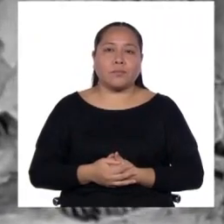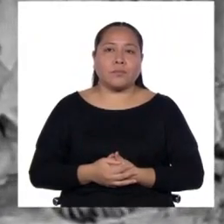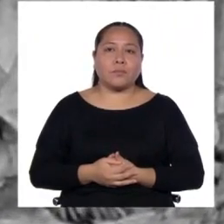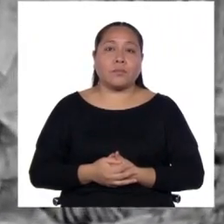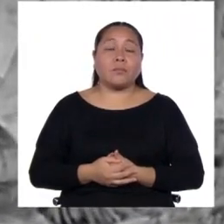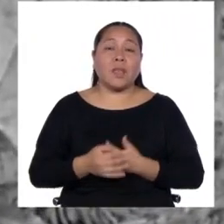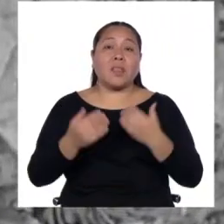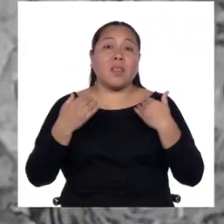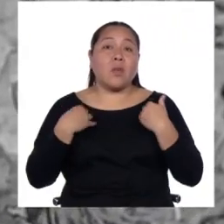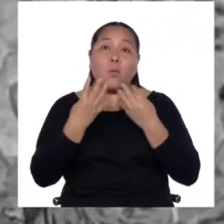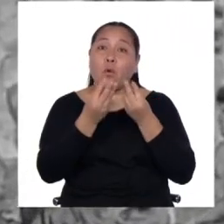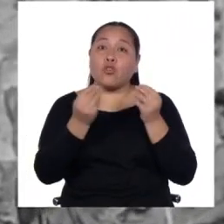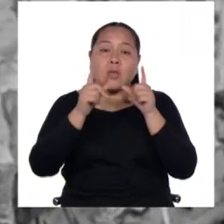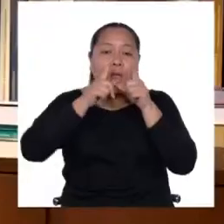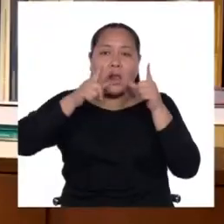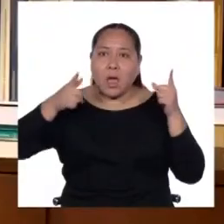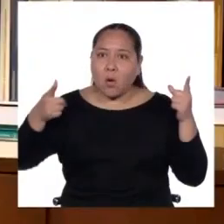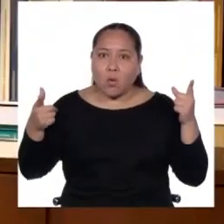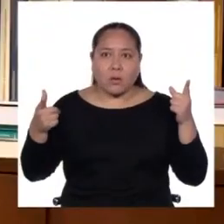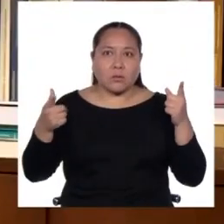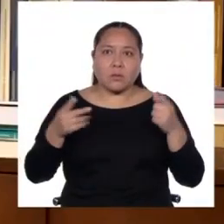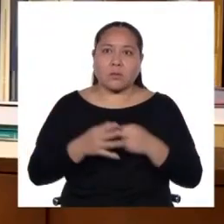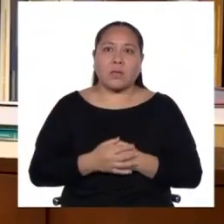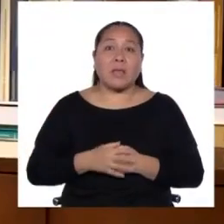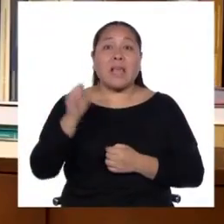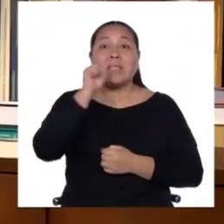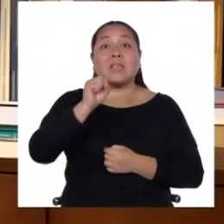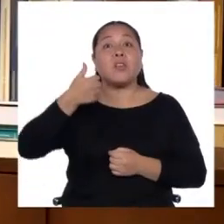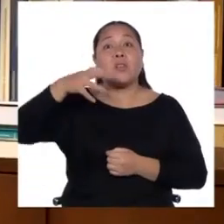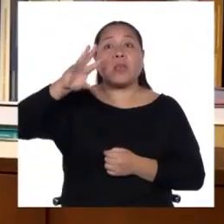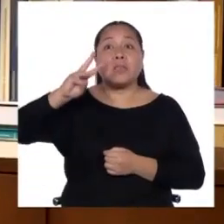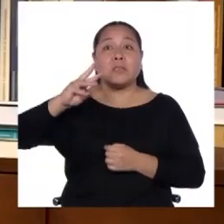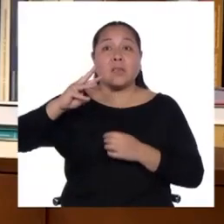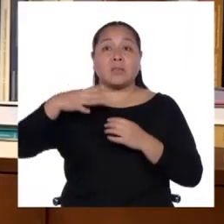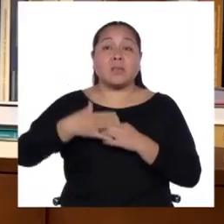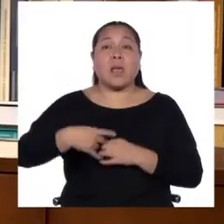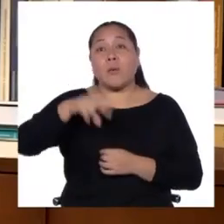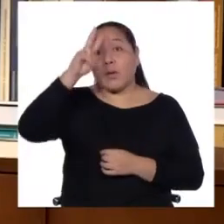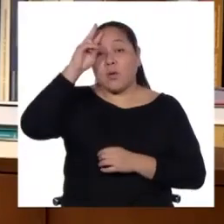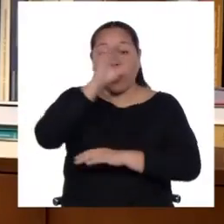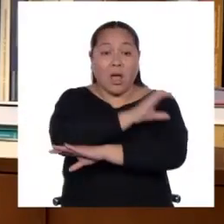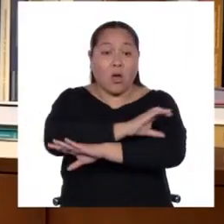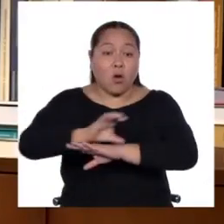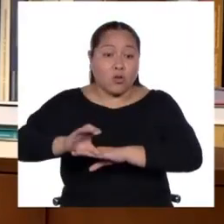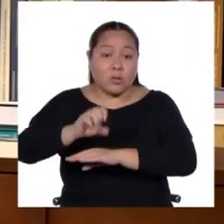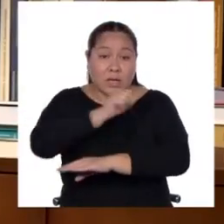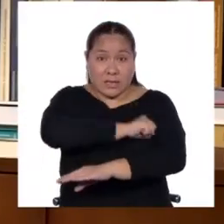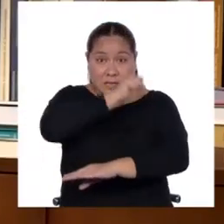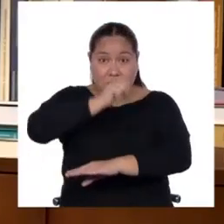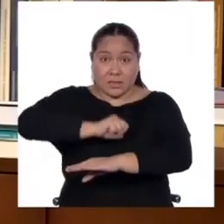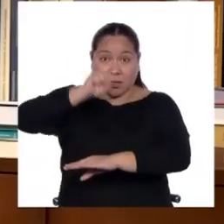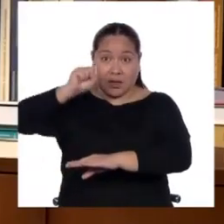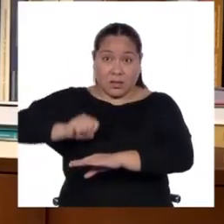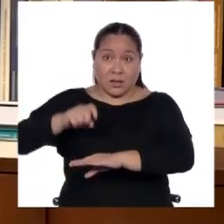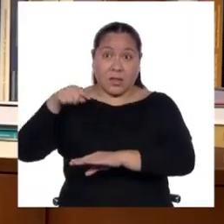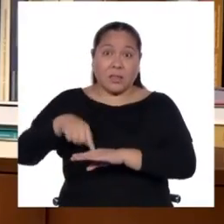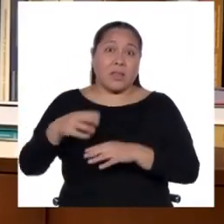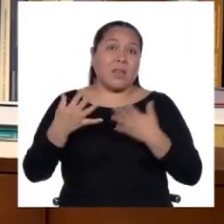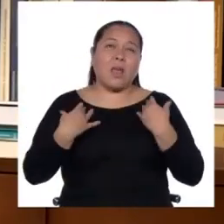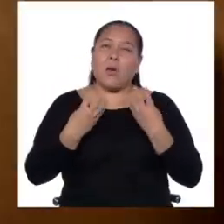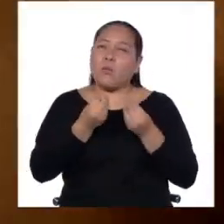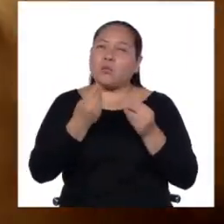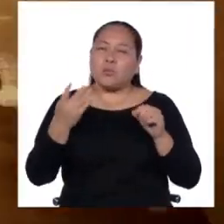Hemos tenido varias lenguas. Bueno, en el siglo XVI, pues, el Perú, la costa y sierra peruanas todavía era mucho más